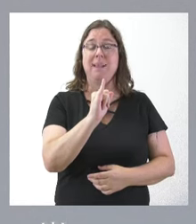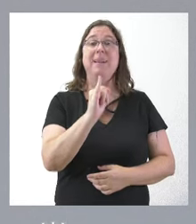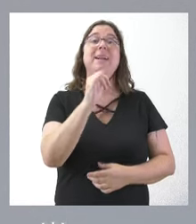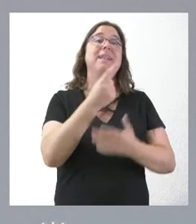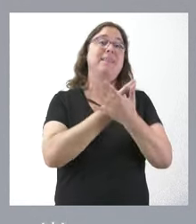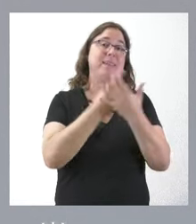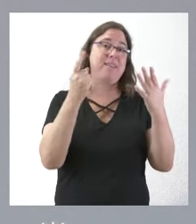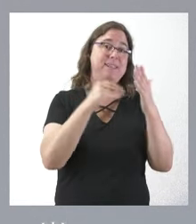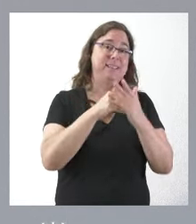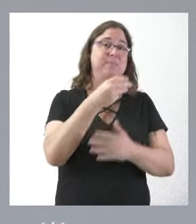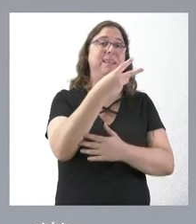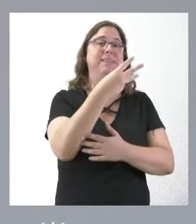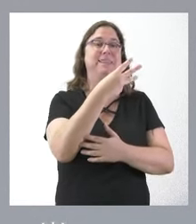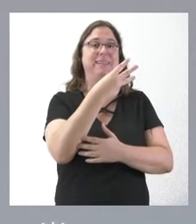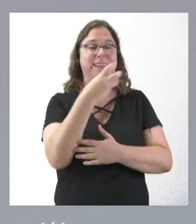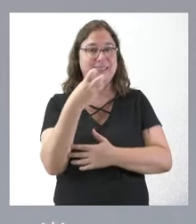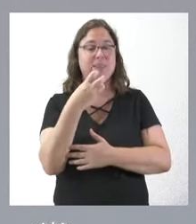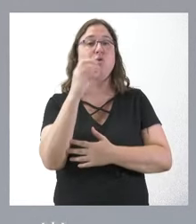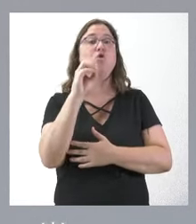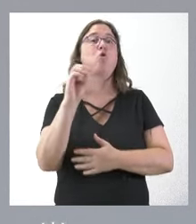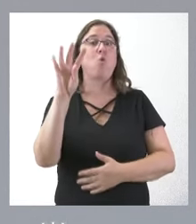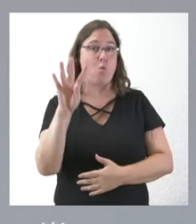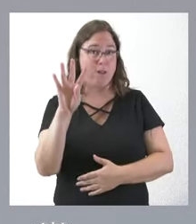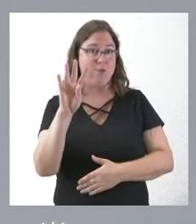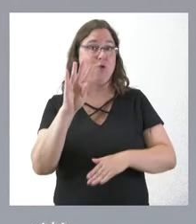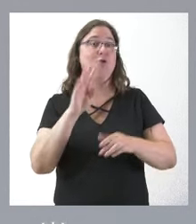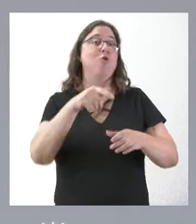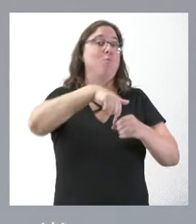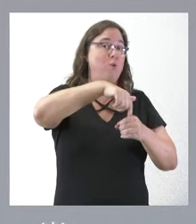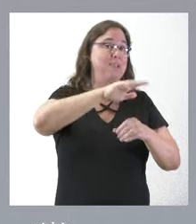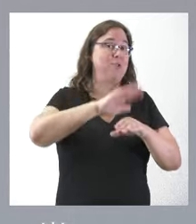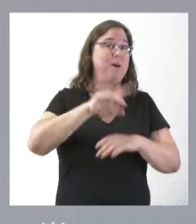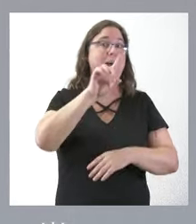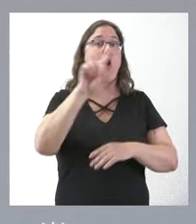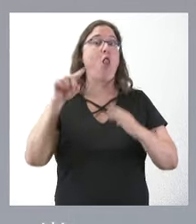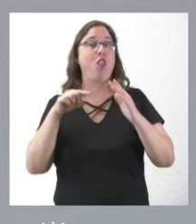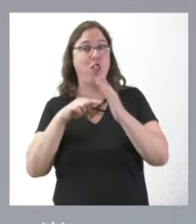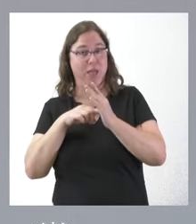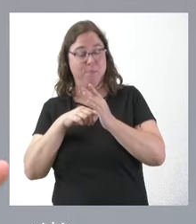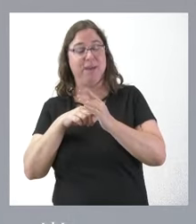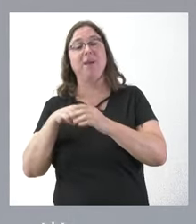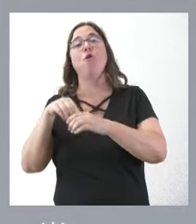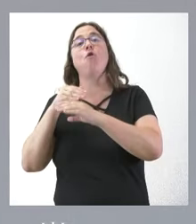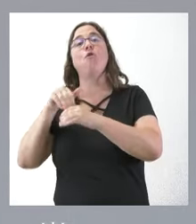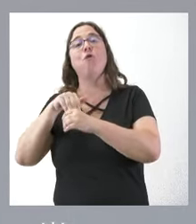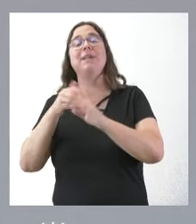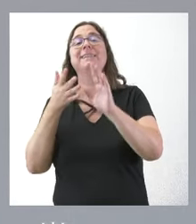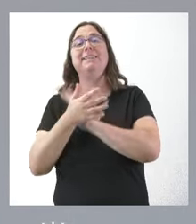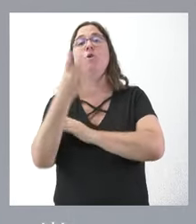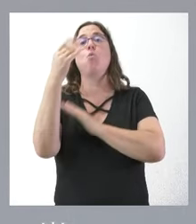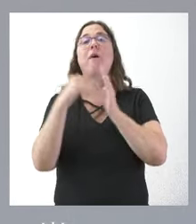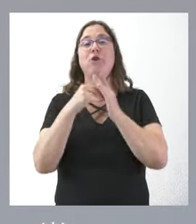.304 puestos para 11.675 funcionarios. Por lo tanto, hay 4.629